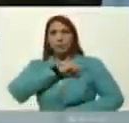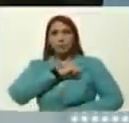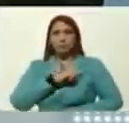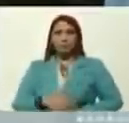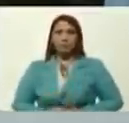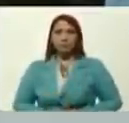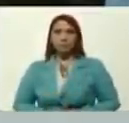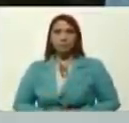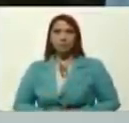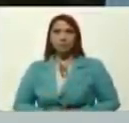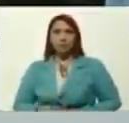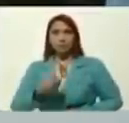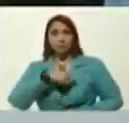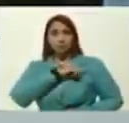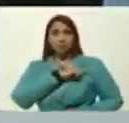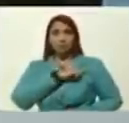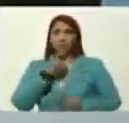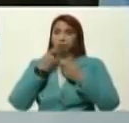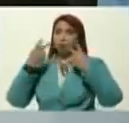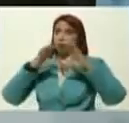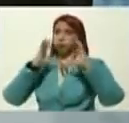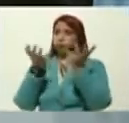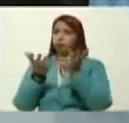de Galicia, para el mundo,